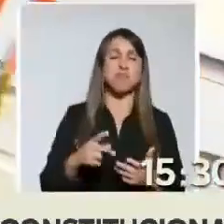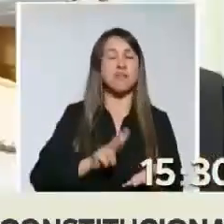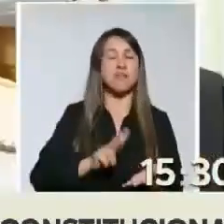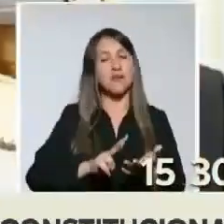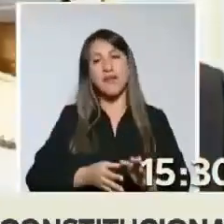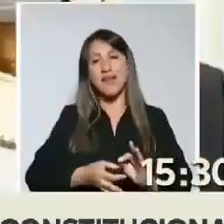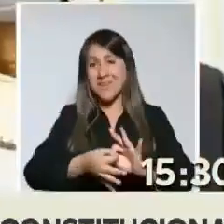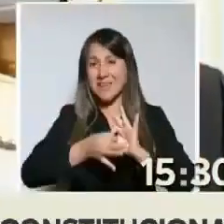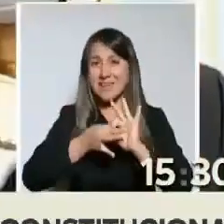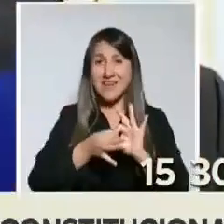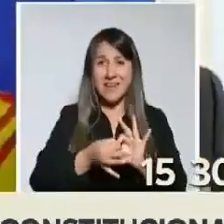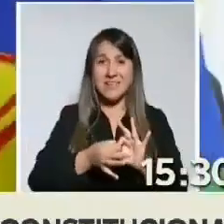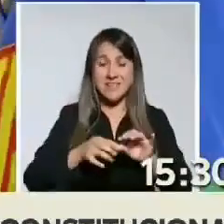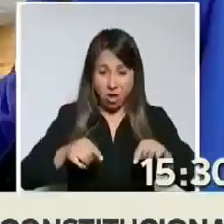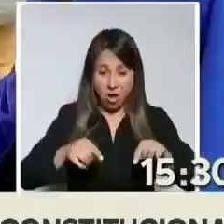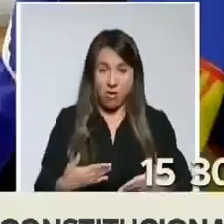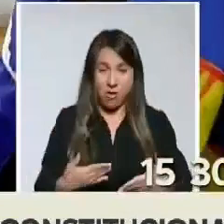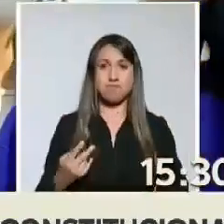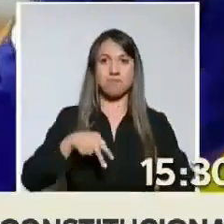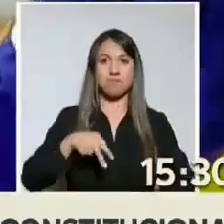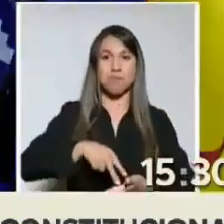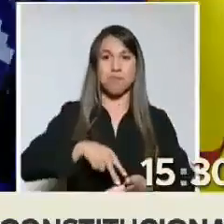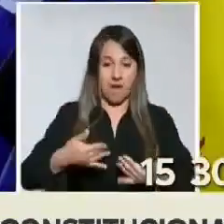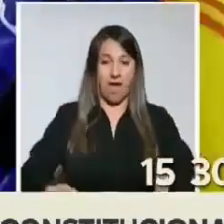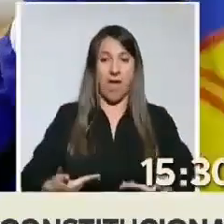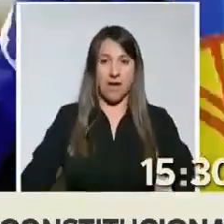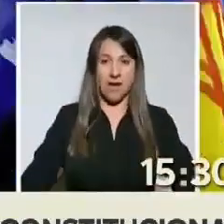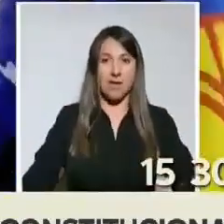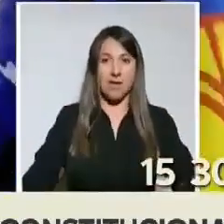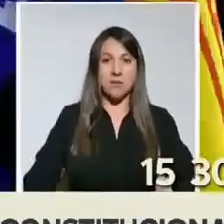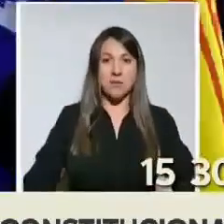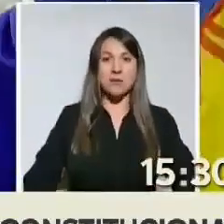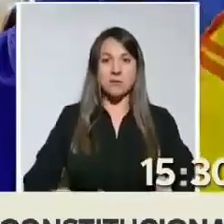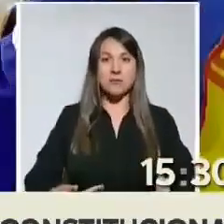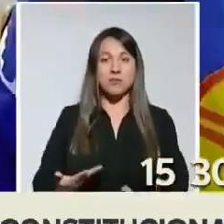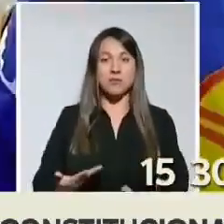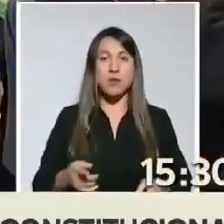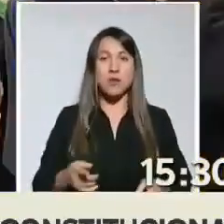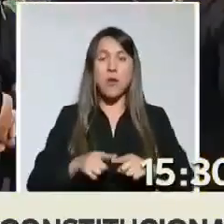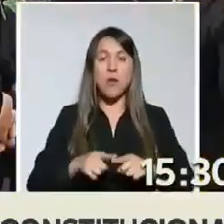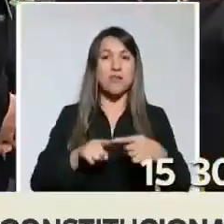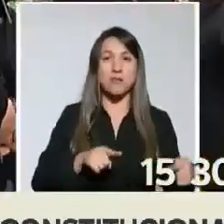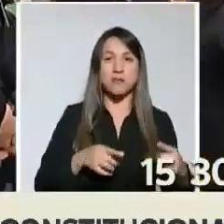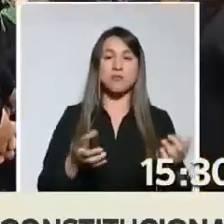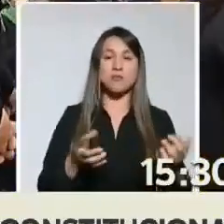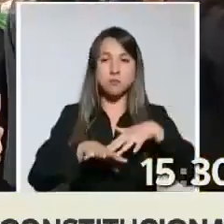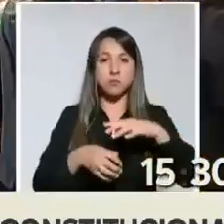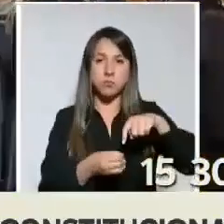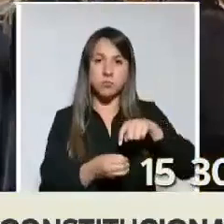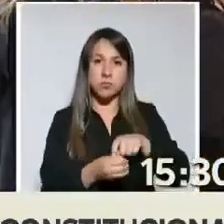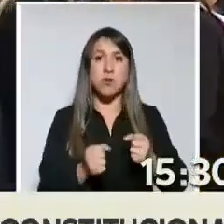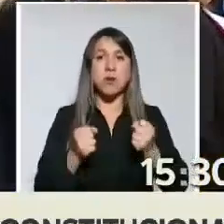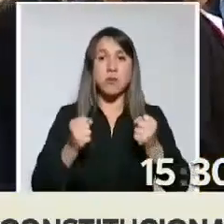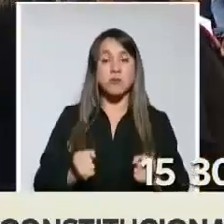agradecerle que esta vez estamos instalando aquí una manera de ser plural, una manera de ser